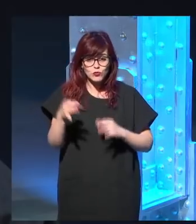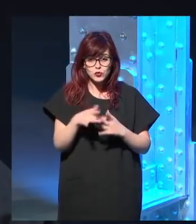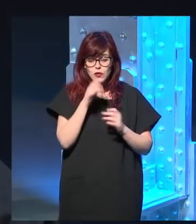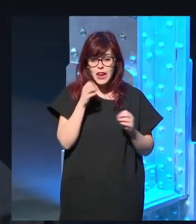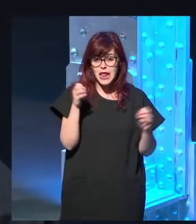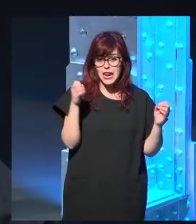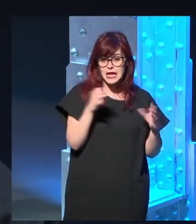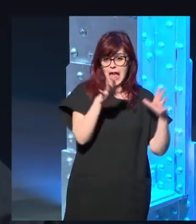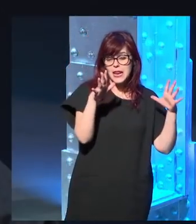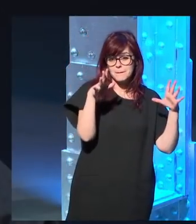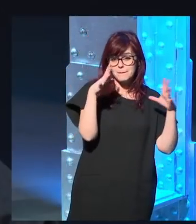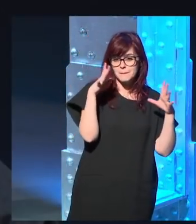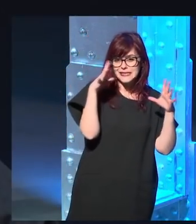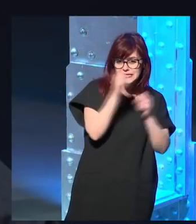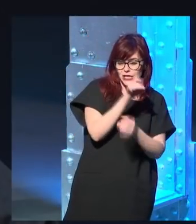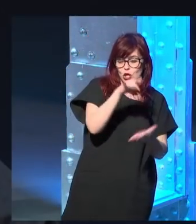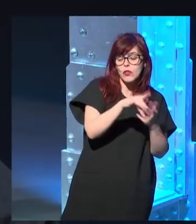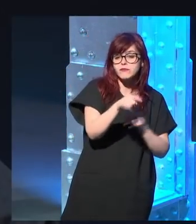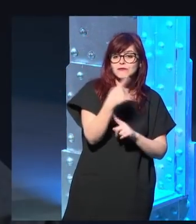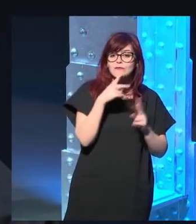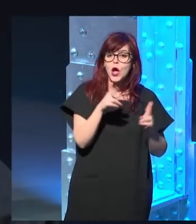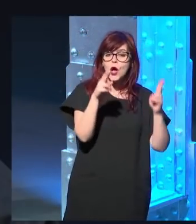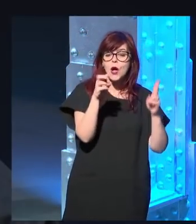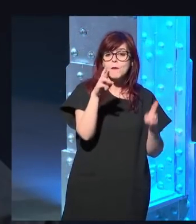misterio le puse de título prólogo